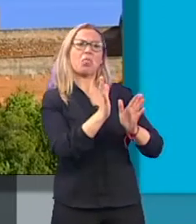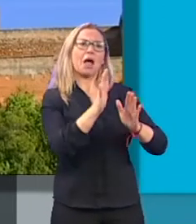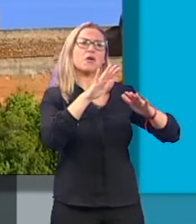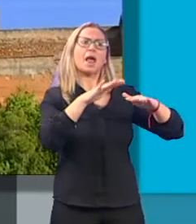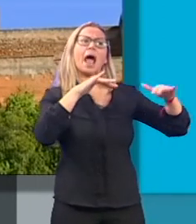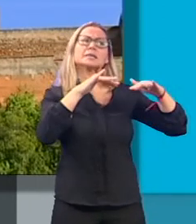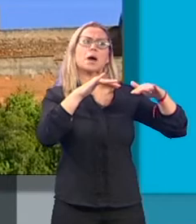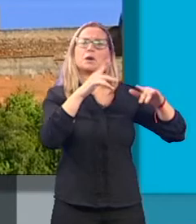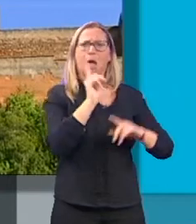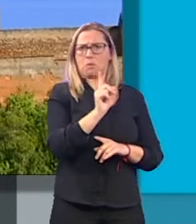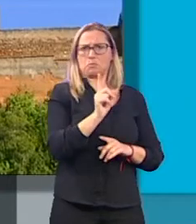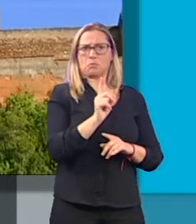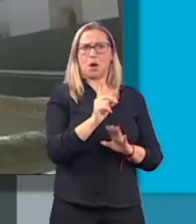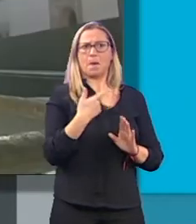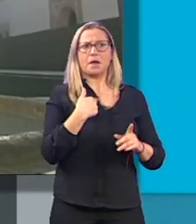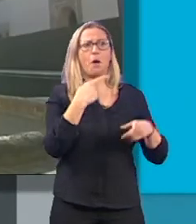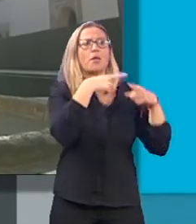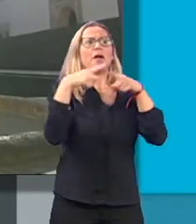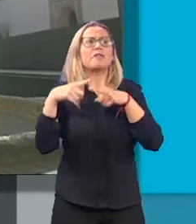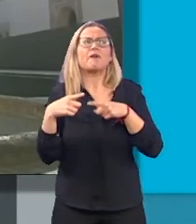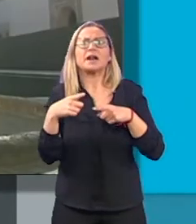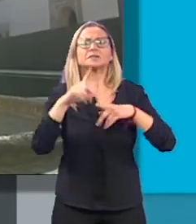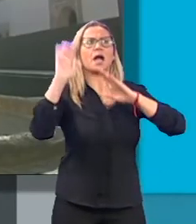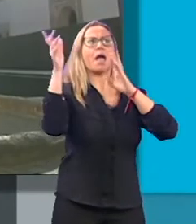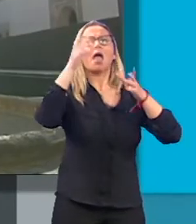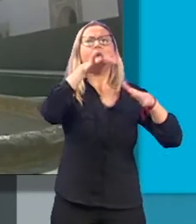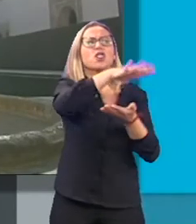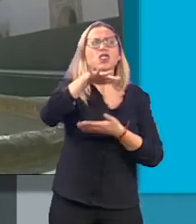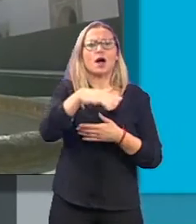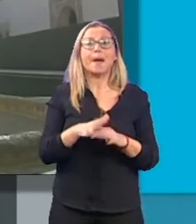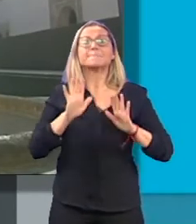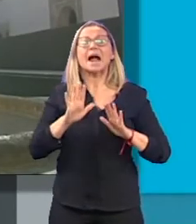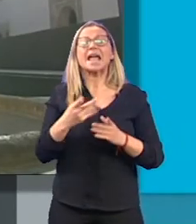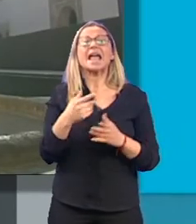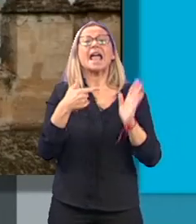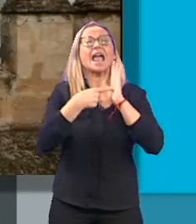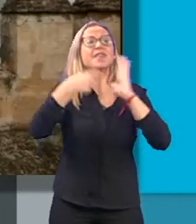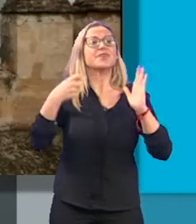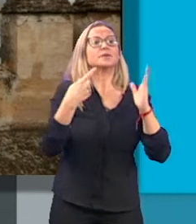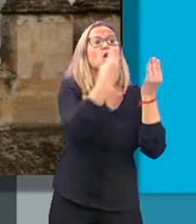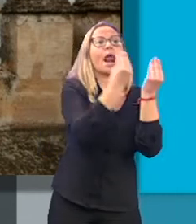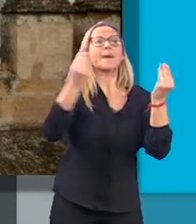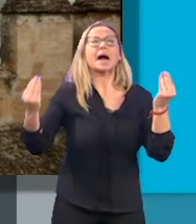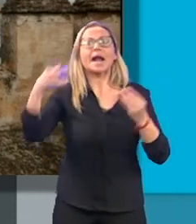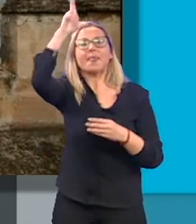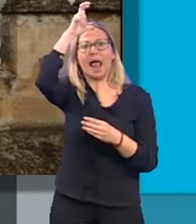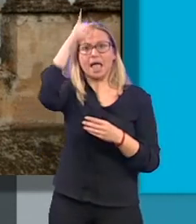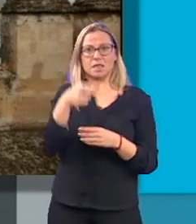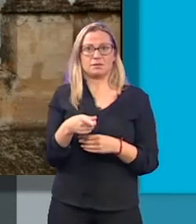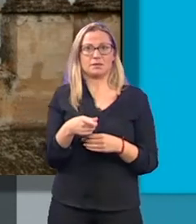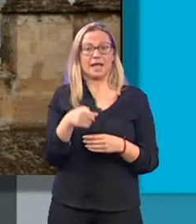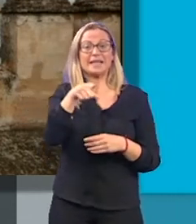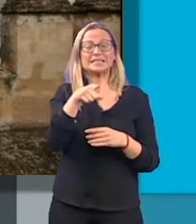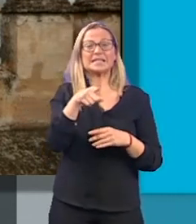estructural de los distintos elementos que componen el conjunto monumental, salvo las almenas que coronan la Torre de las Gallinas. Debido a esta situación,